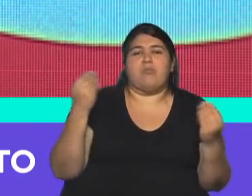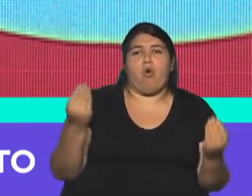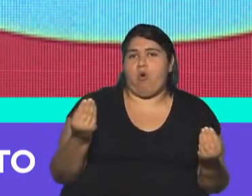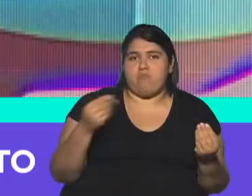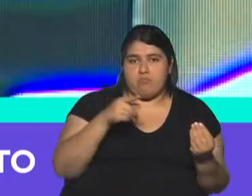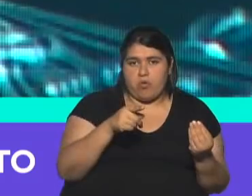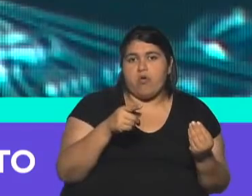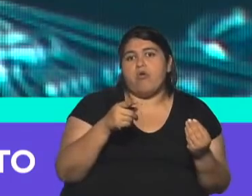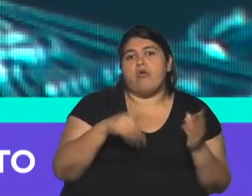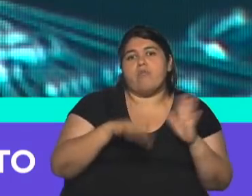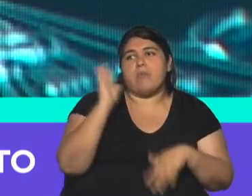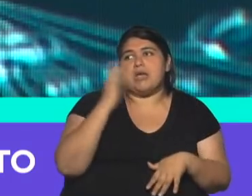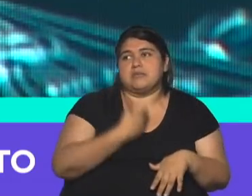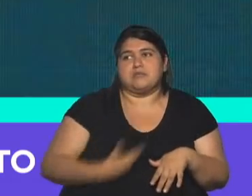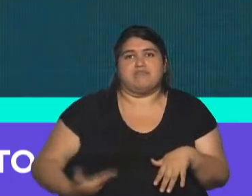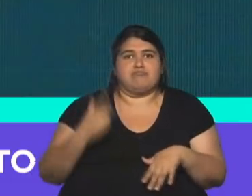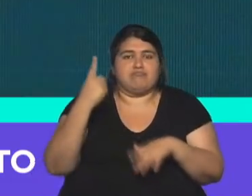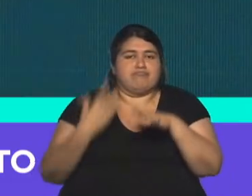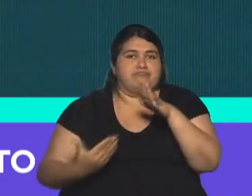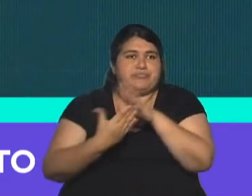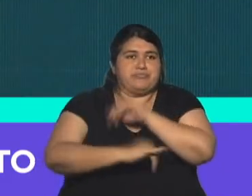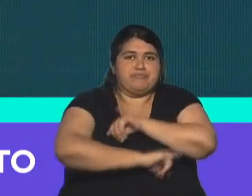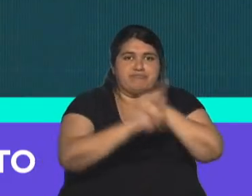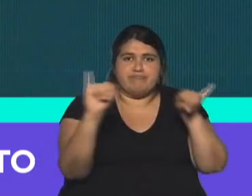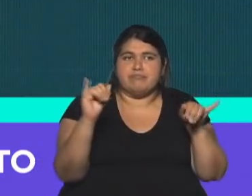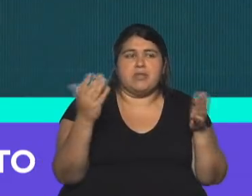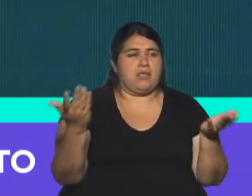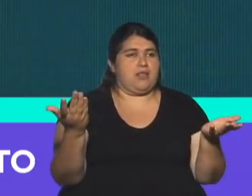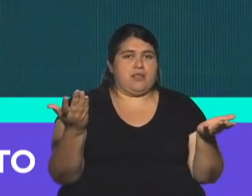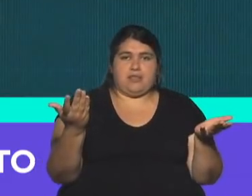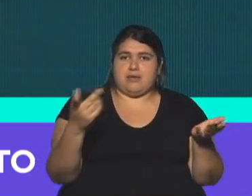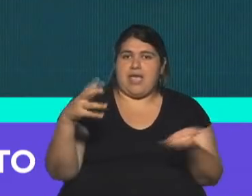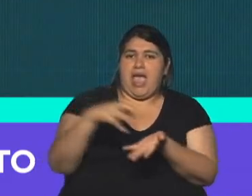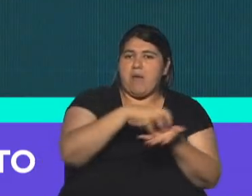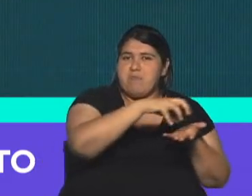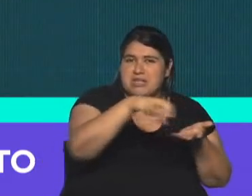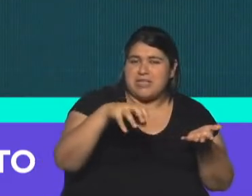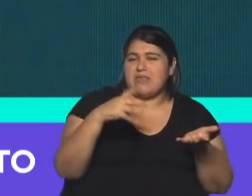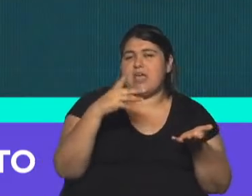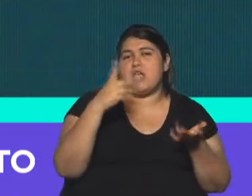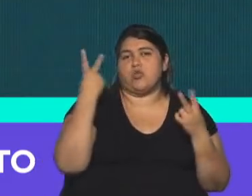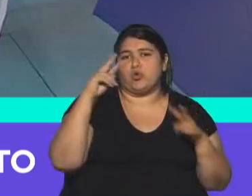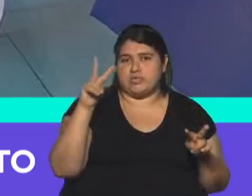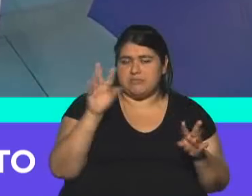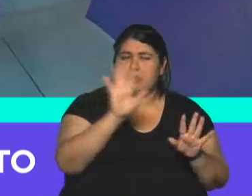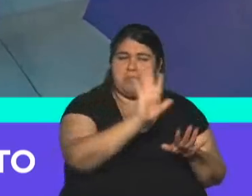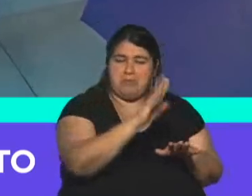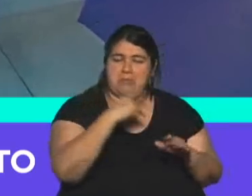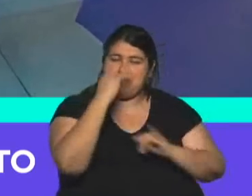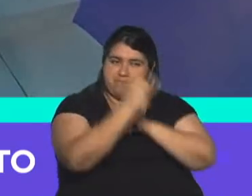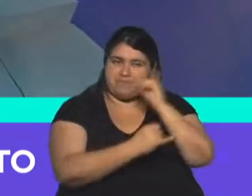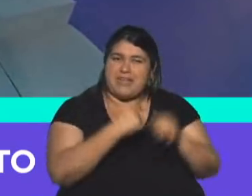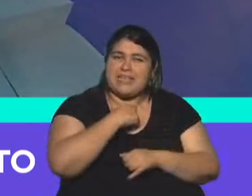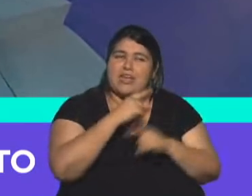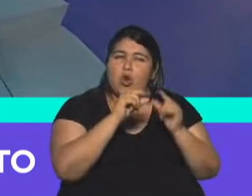Central, que es la Autoridad Monetaria de la Argentina, fueron las cámaras de turismo, digamos, de los sectores. Dejámosle ver los